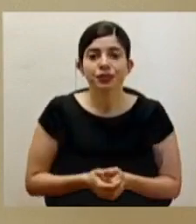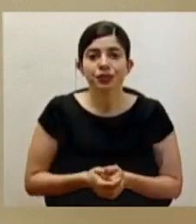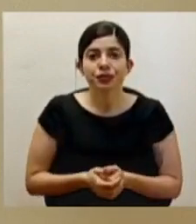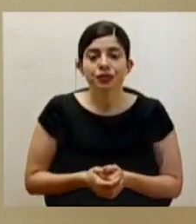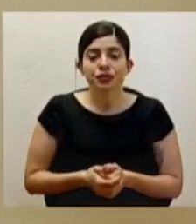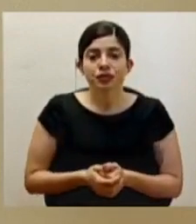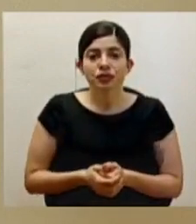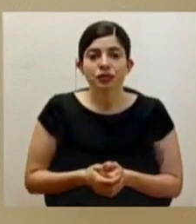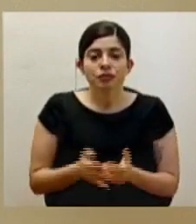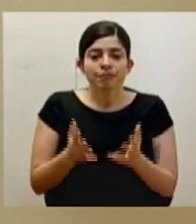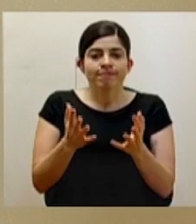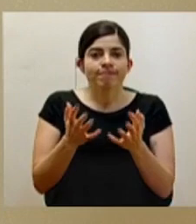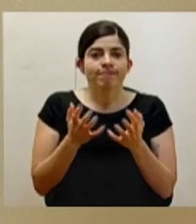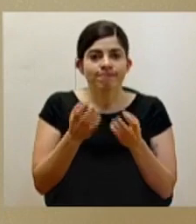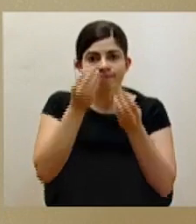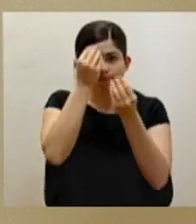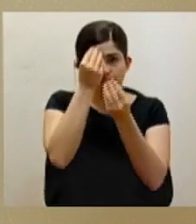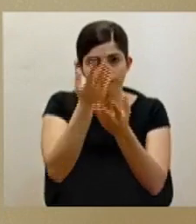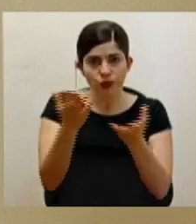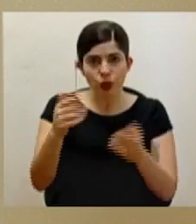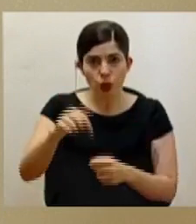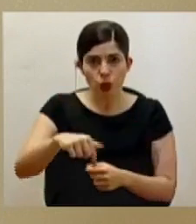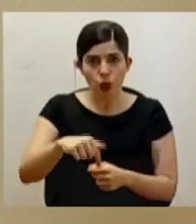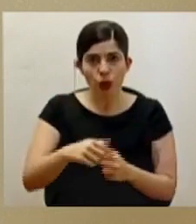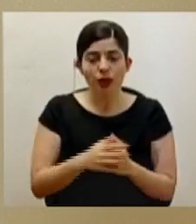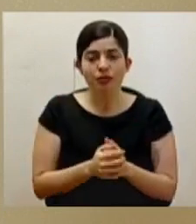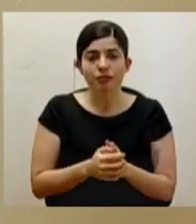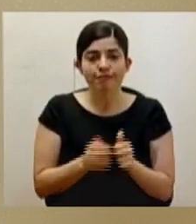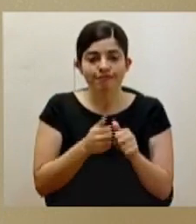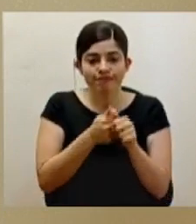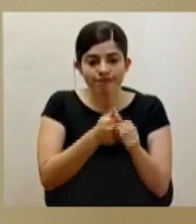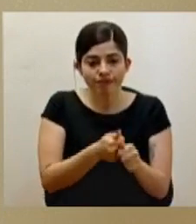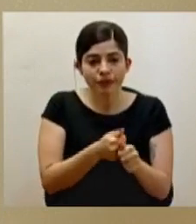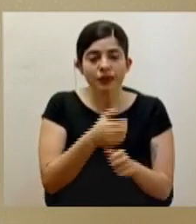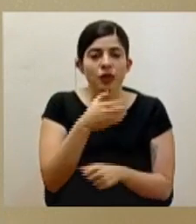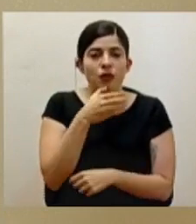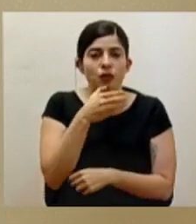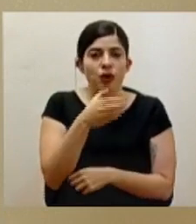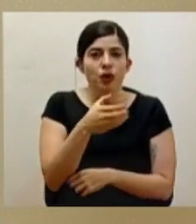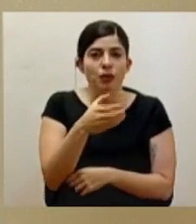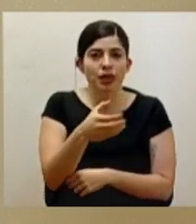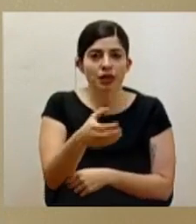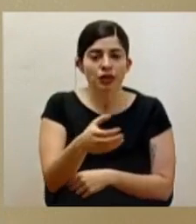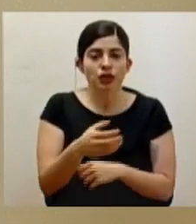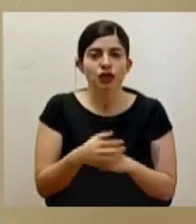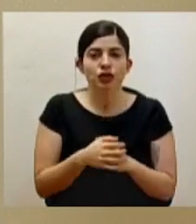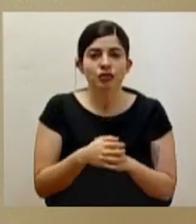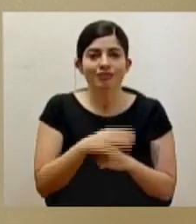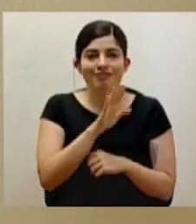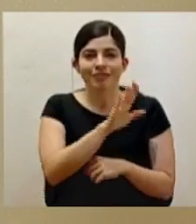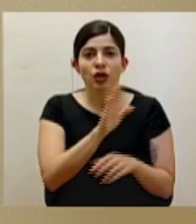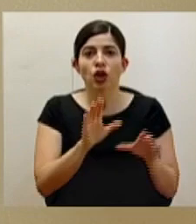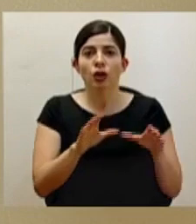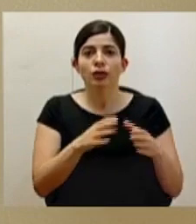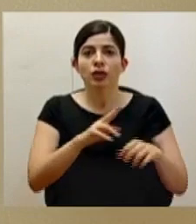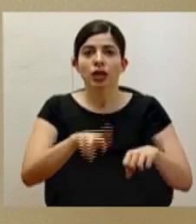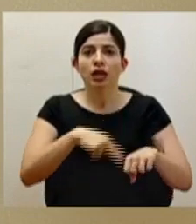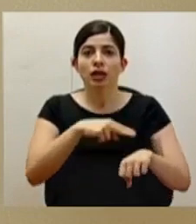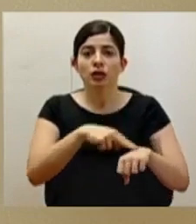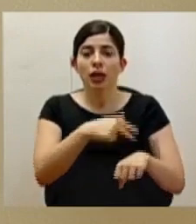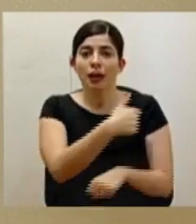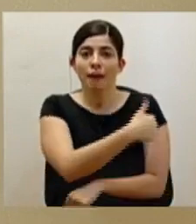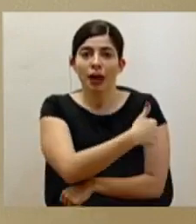También queríamos anunciar el día de hoy que, siguiendo la recomendación de la Comisión Nacional de